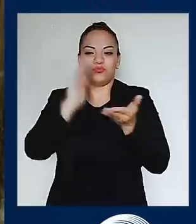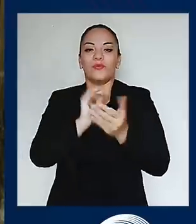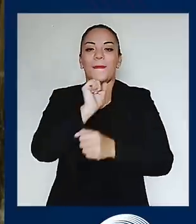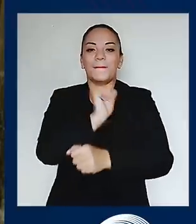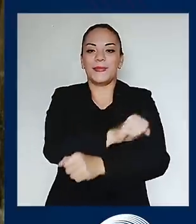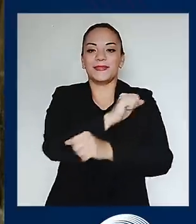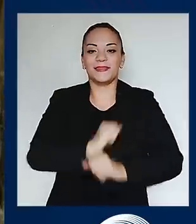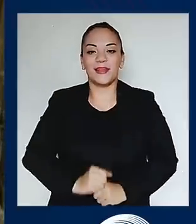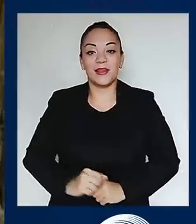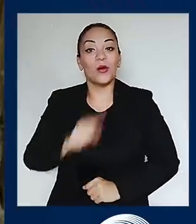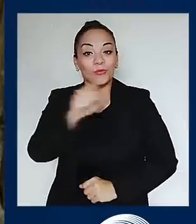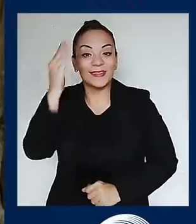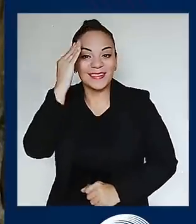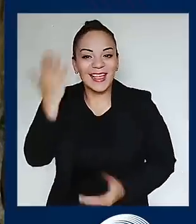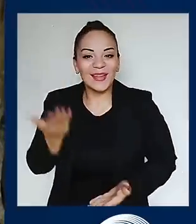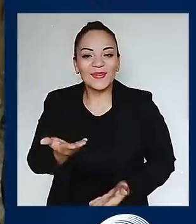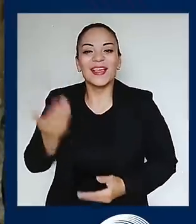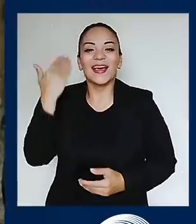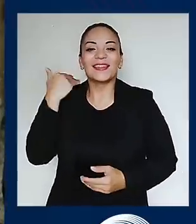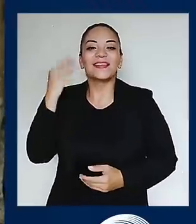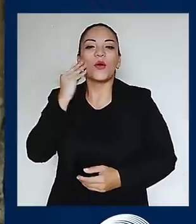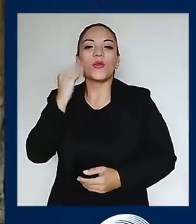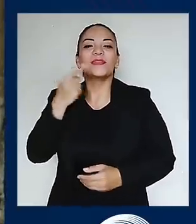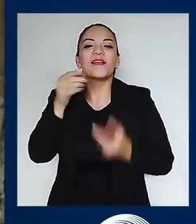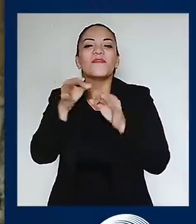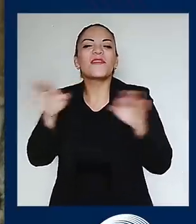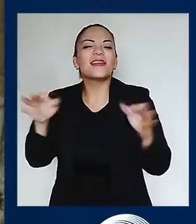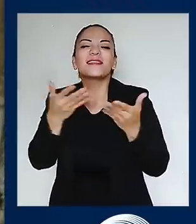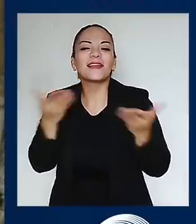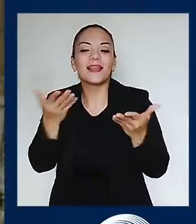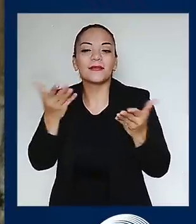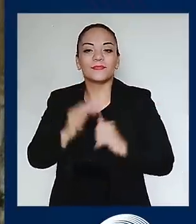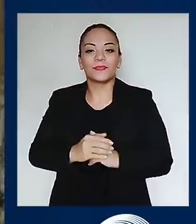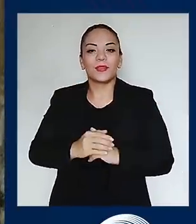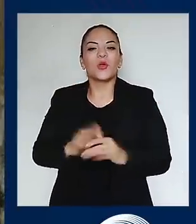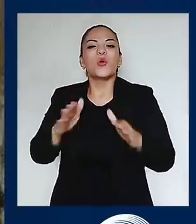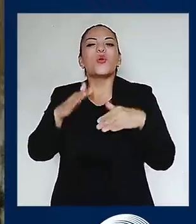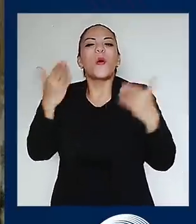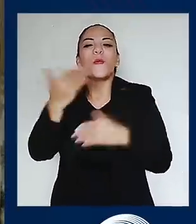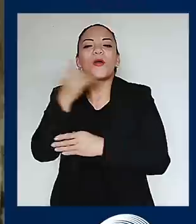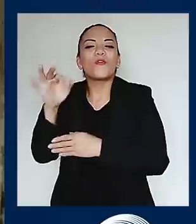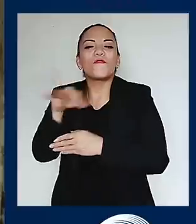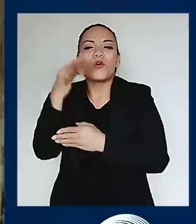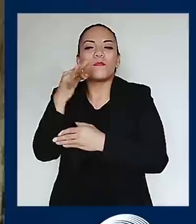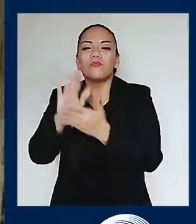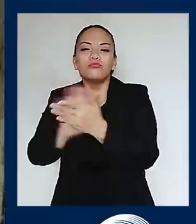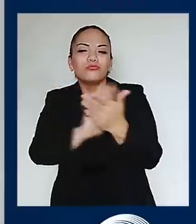Ustedes lo saben, lo decían las abuelitas, la luz es el mejor desinfectante.